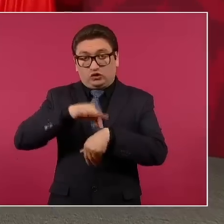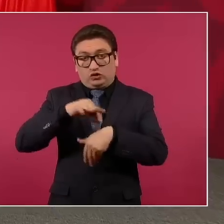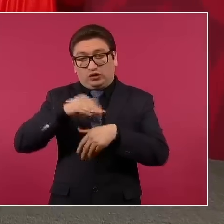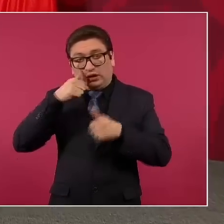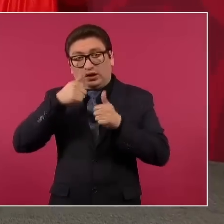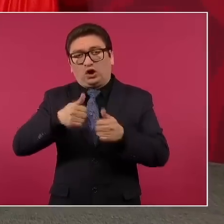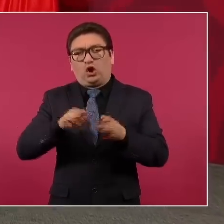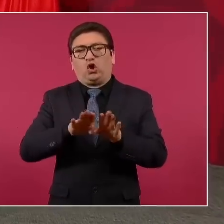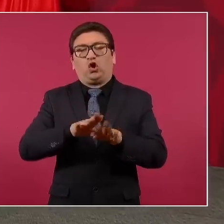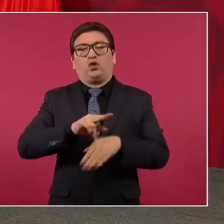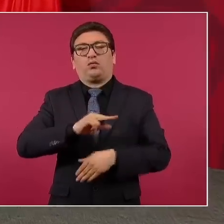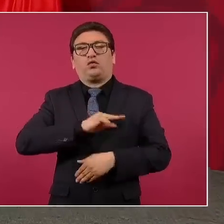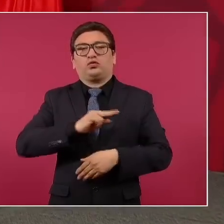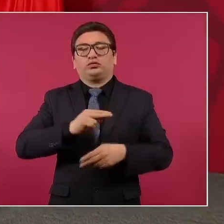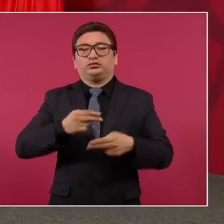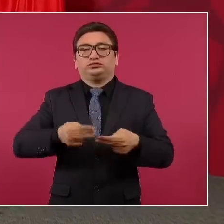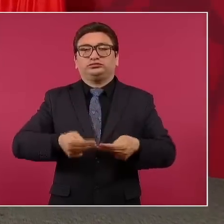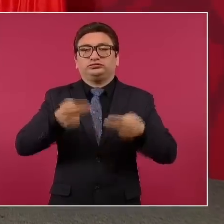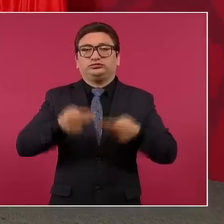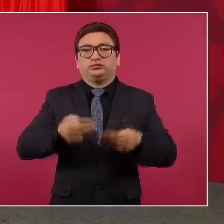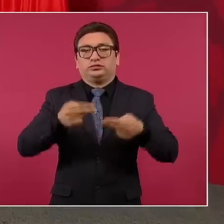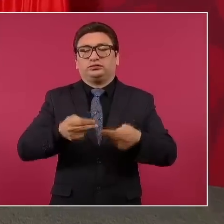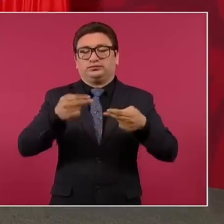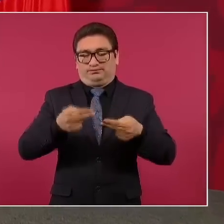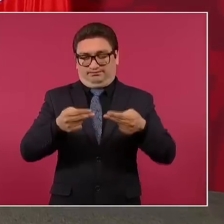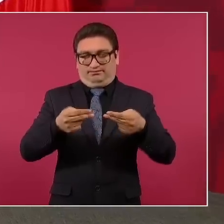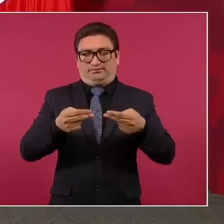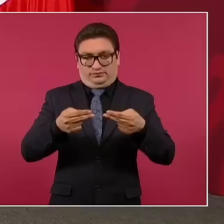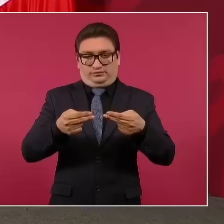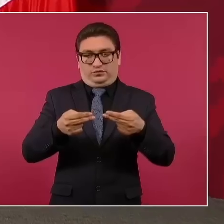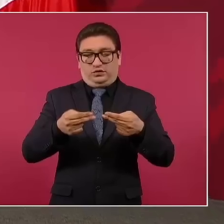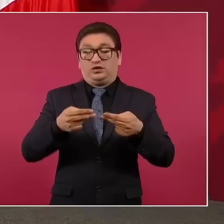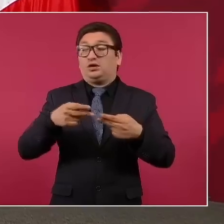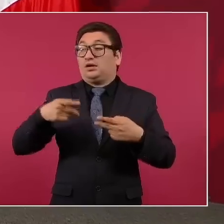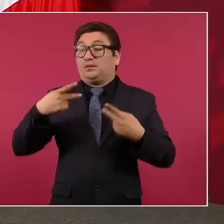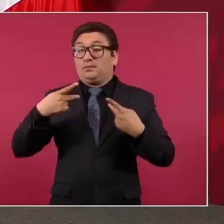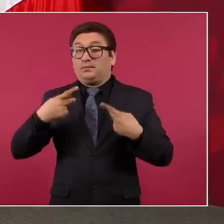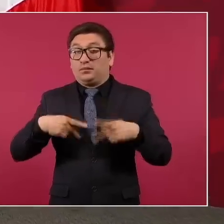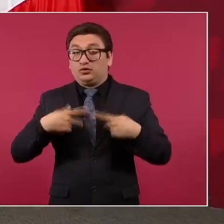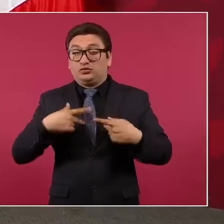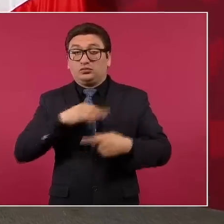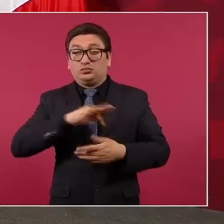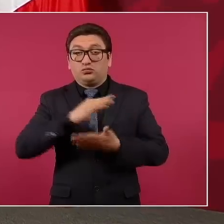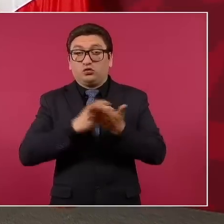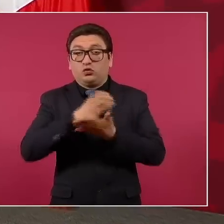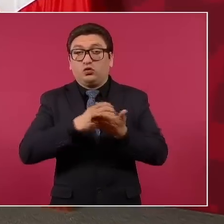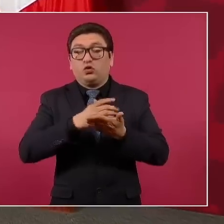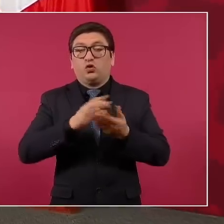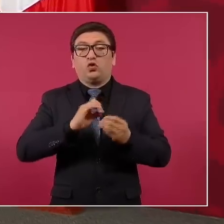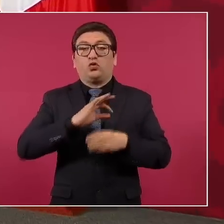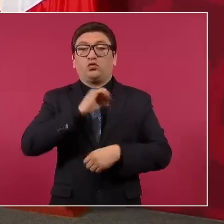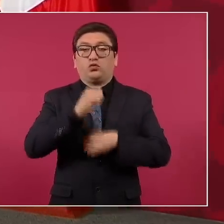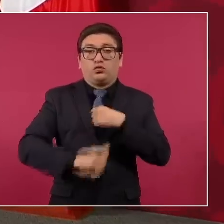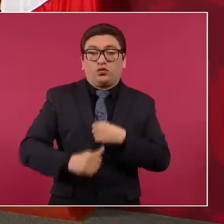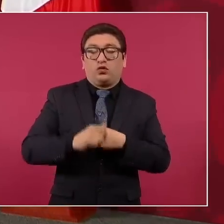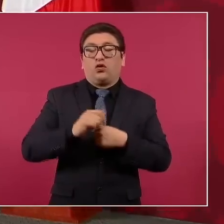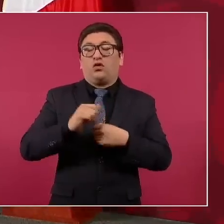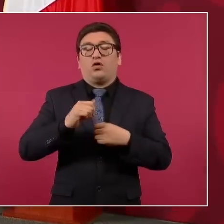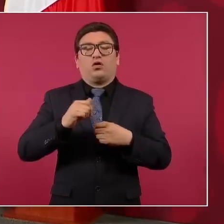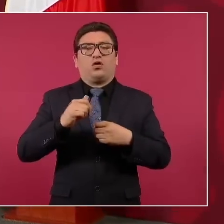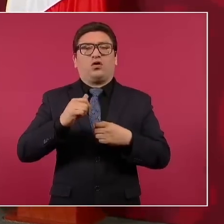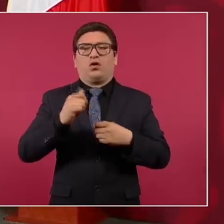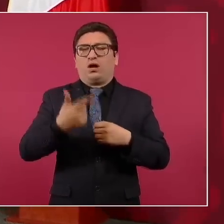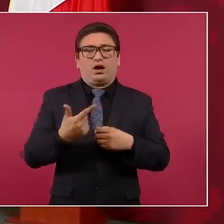mercado, como si fuese una mercancía, que pudiese curarse, operarse, hacerse una cirugía,